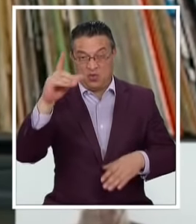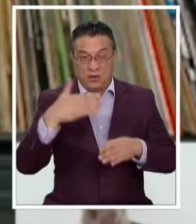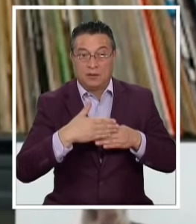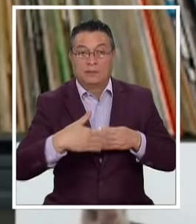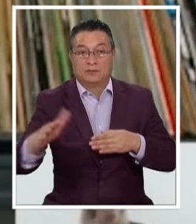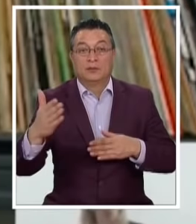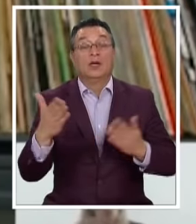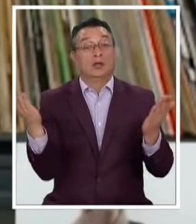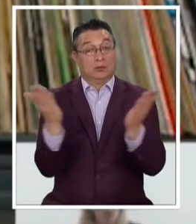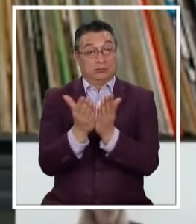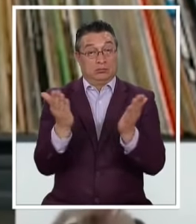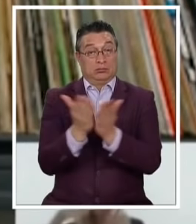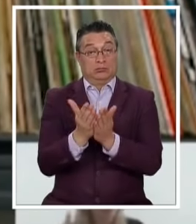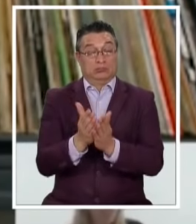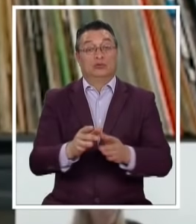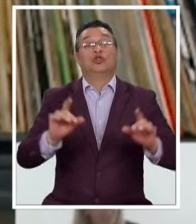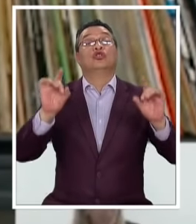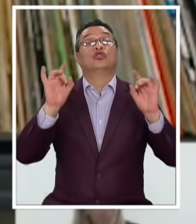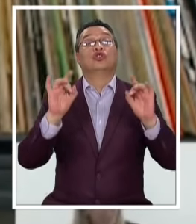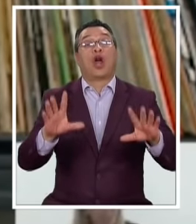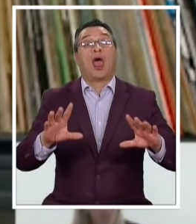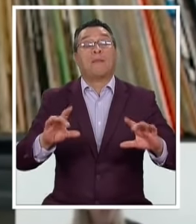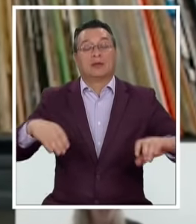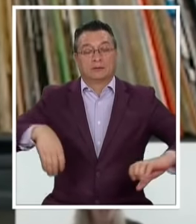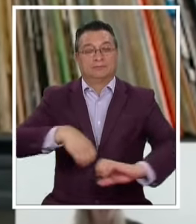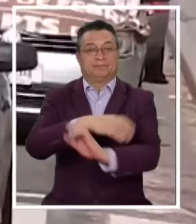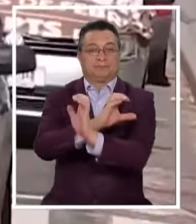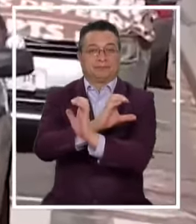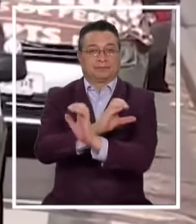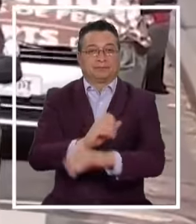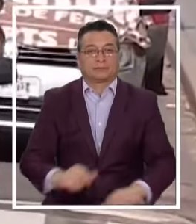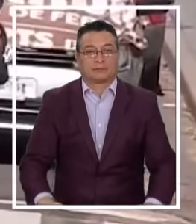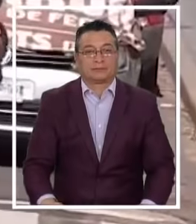Las clases Serán dadas En forma virtual